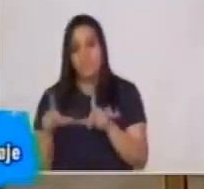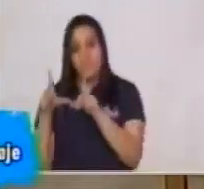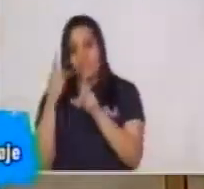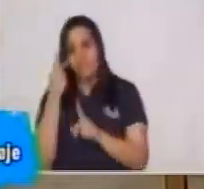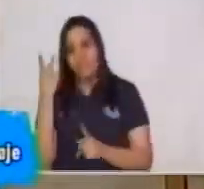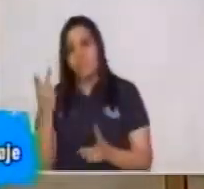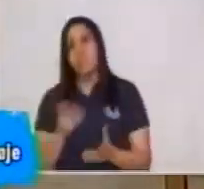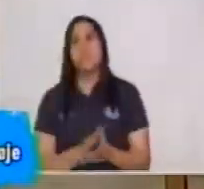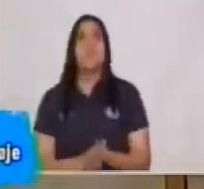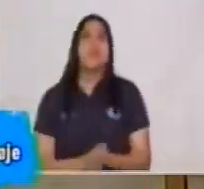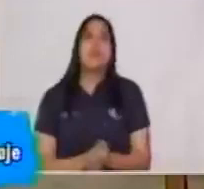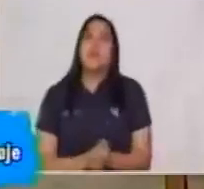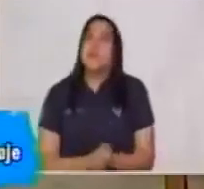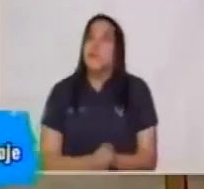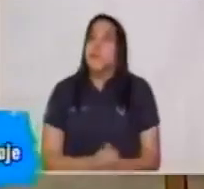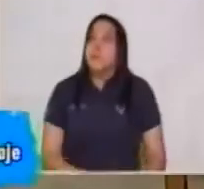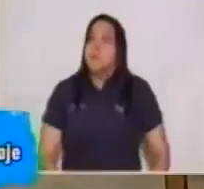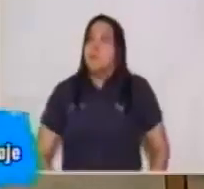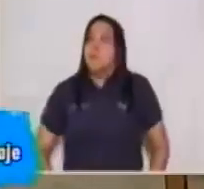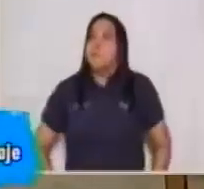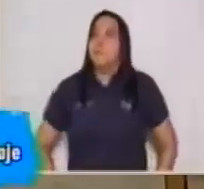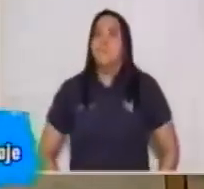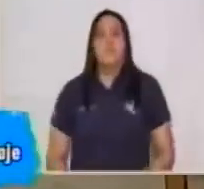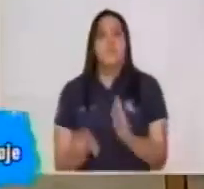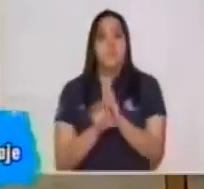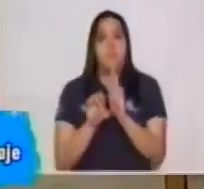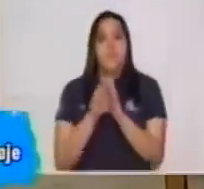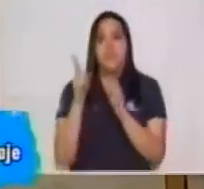Por ejemplo, tenemos acá un gran clavo.